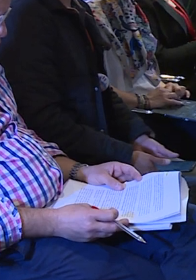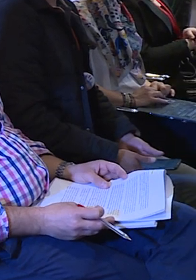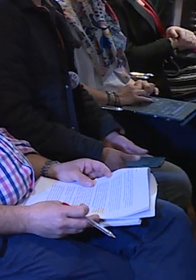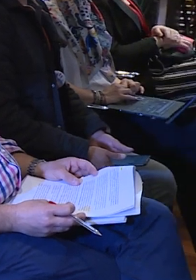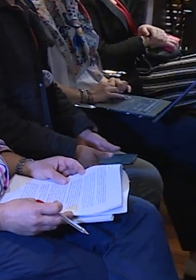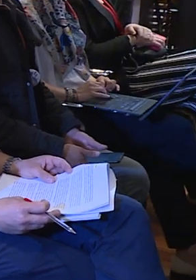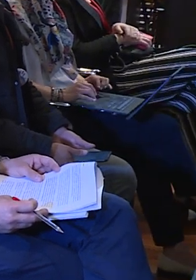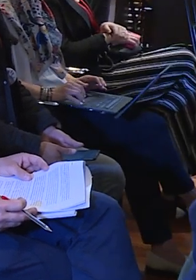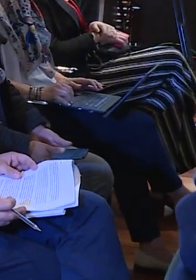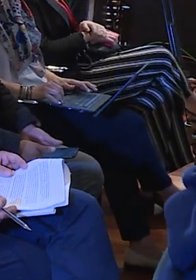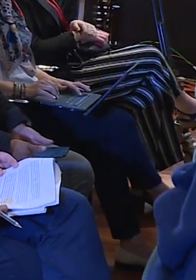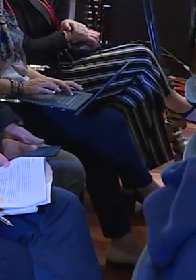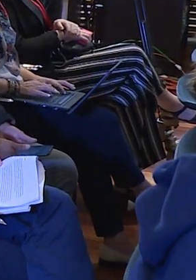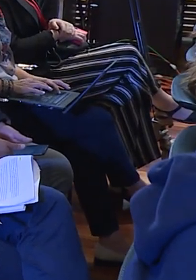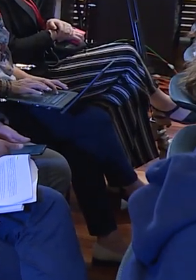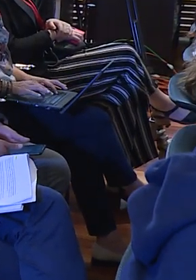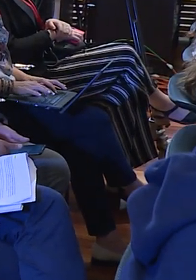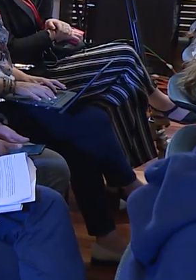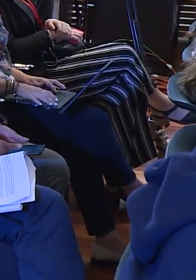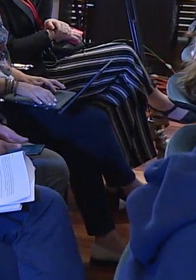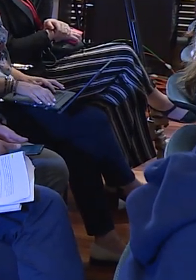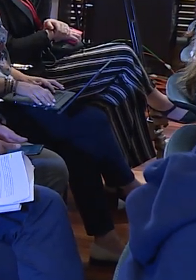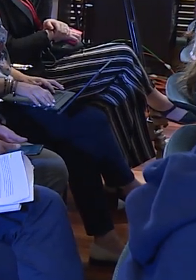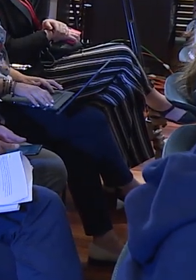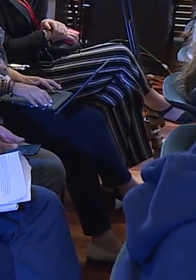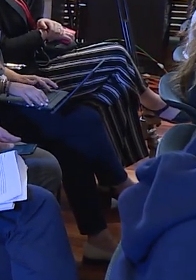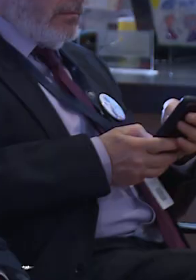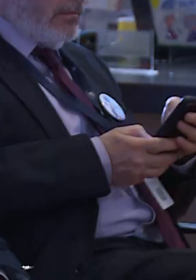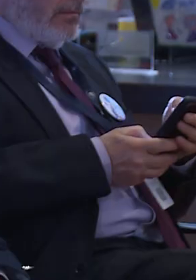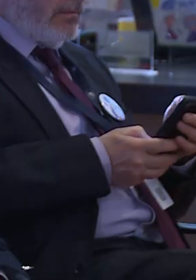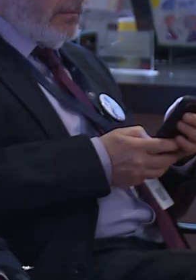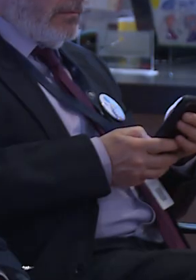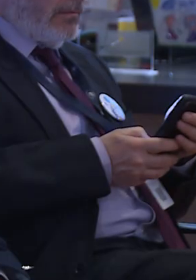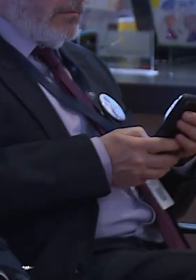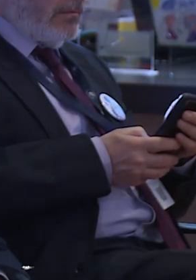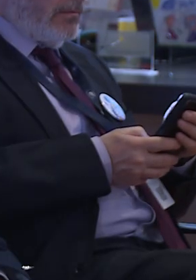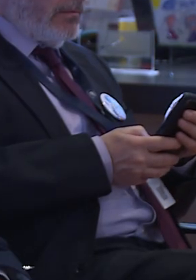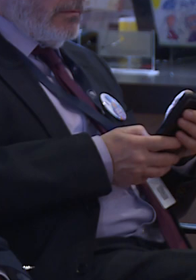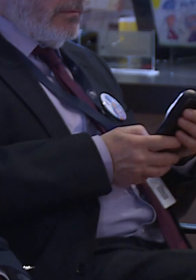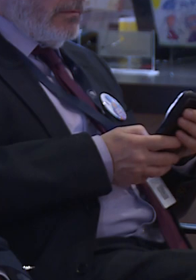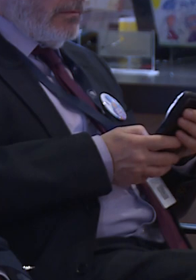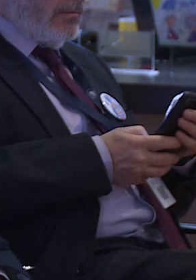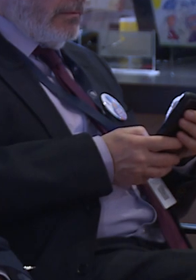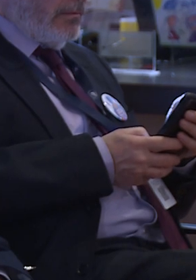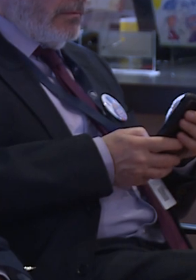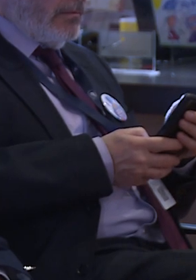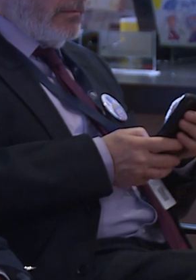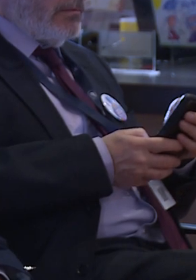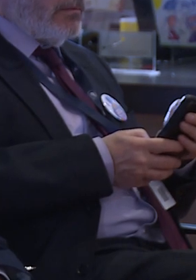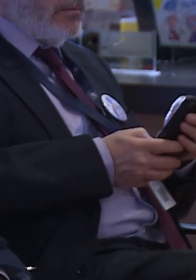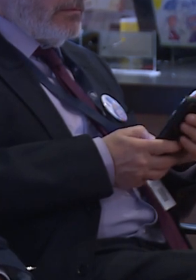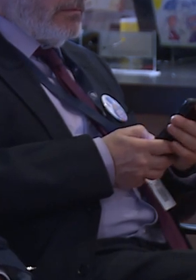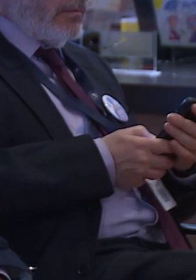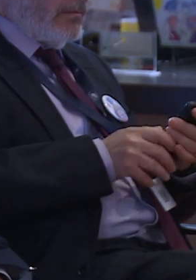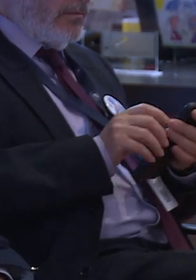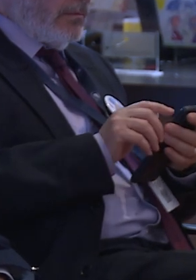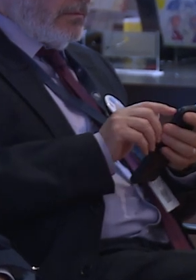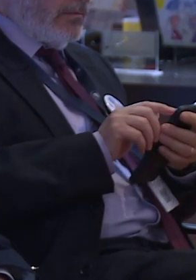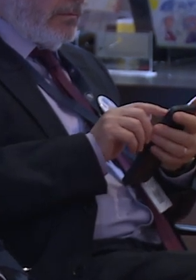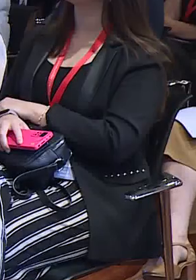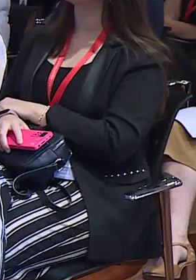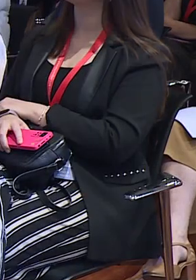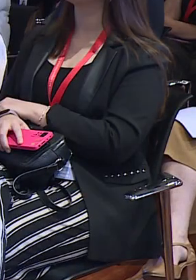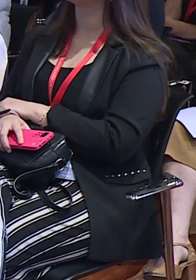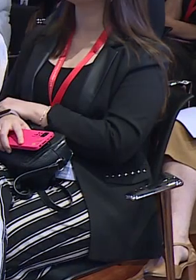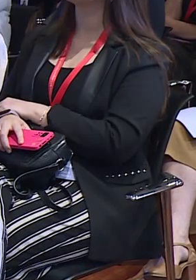sobre la discapacidad en Chile, con una base de datos muy completa. Un visor web que también permite acercar y